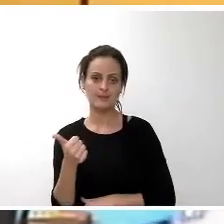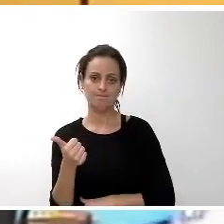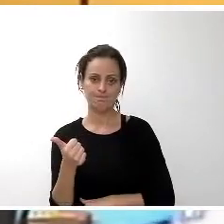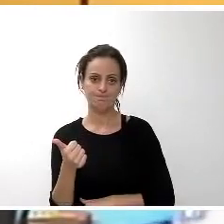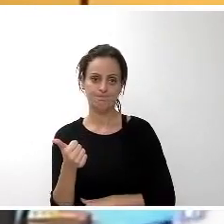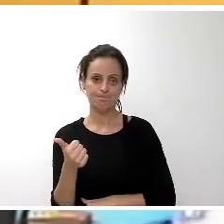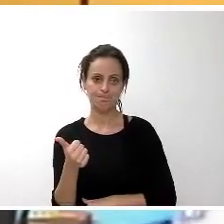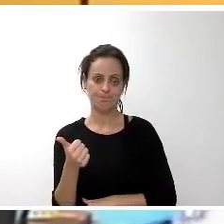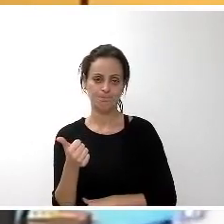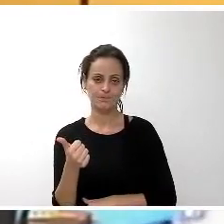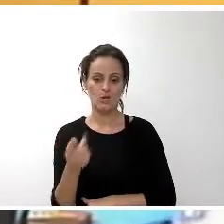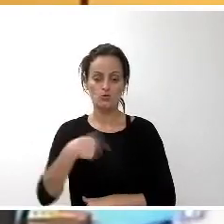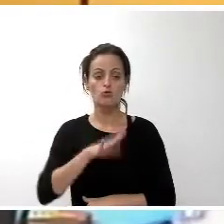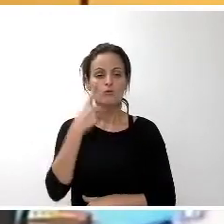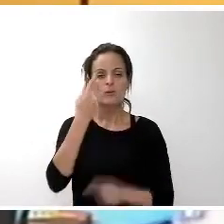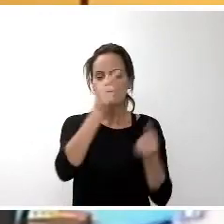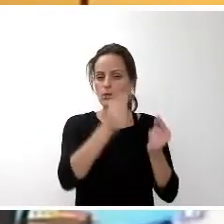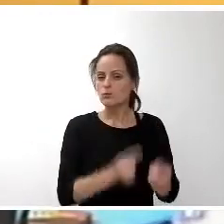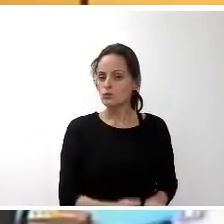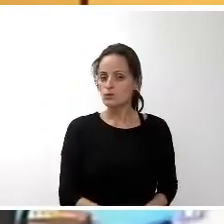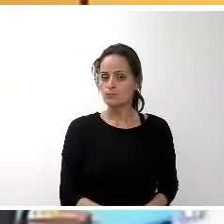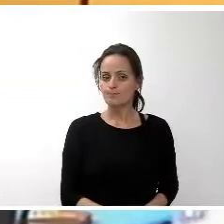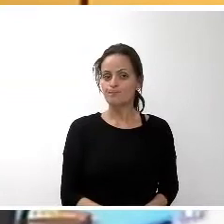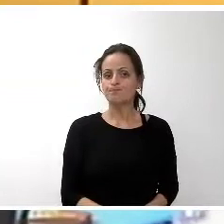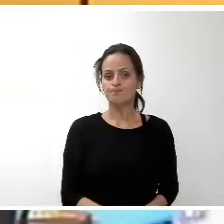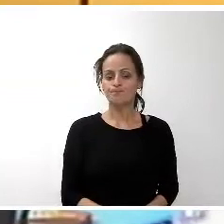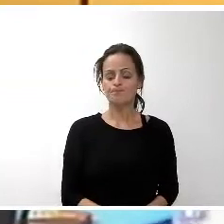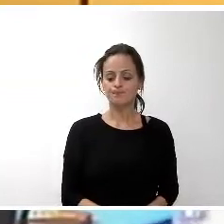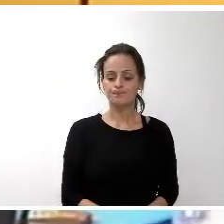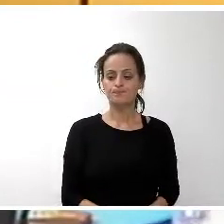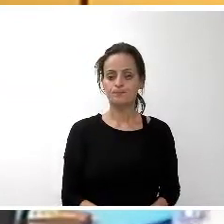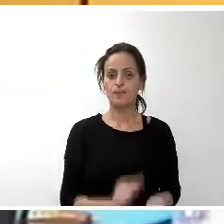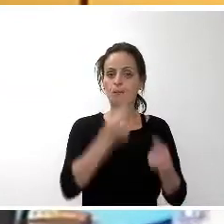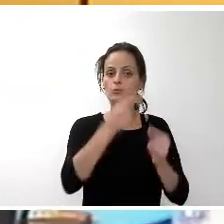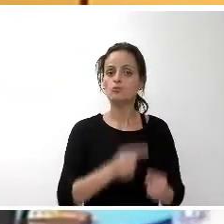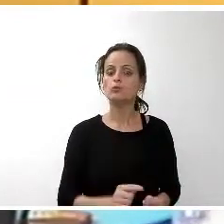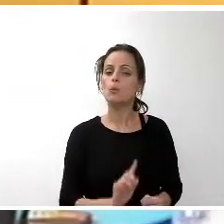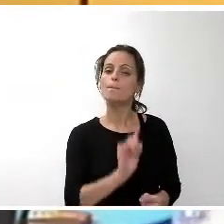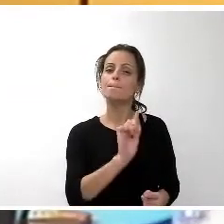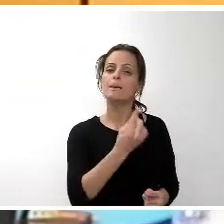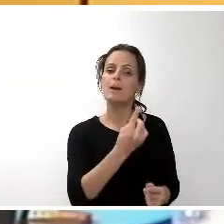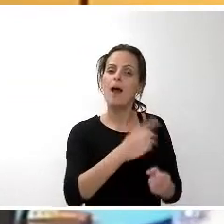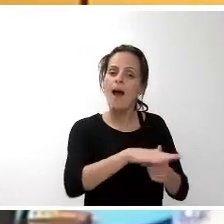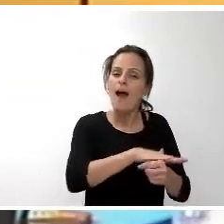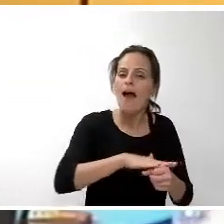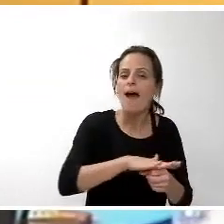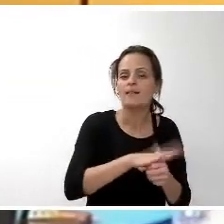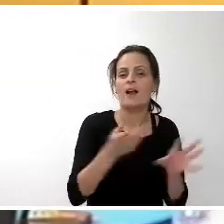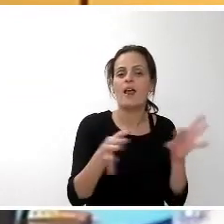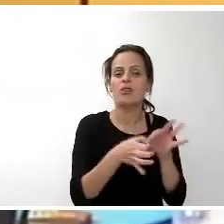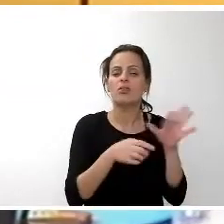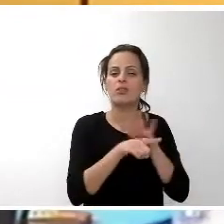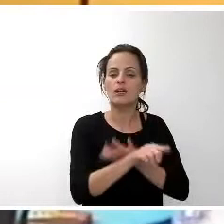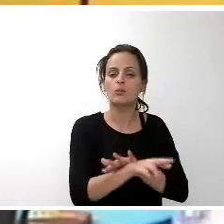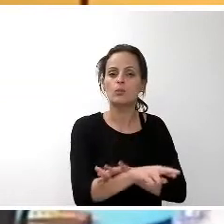asistimos a un presupuesto que encuentra como primer área en cuanto a recursos, en